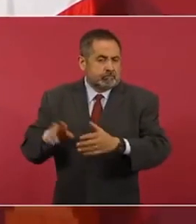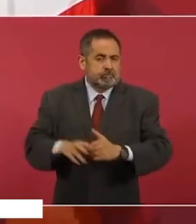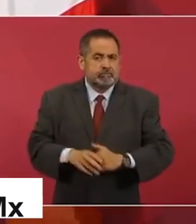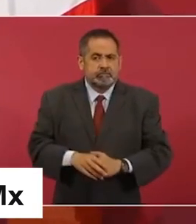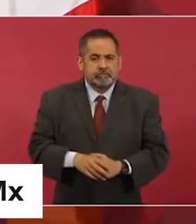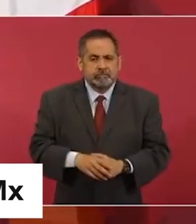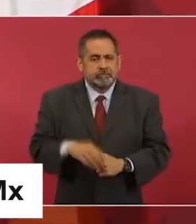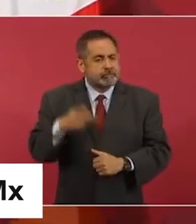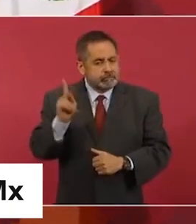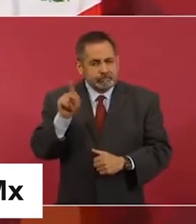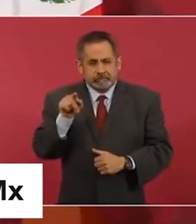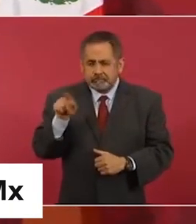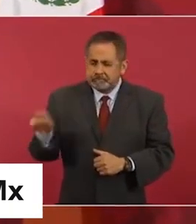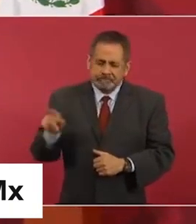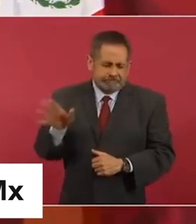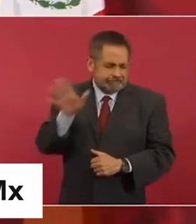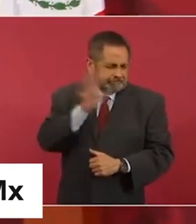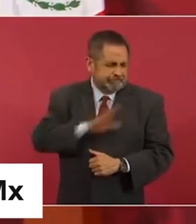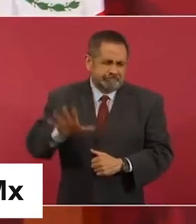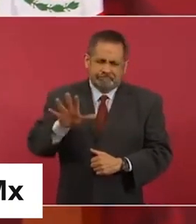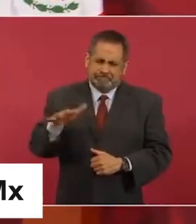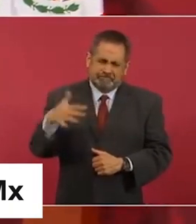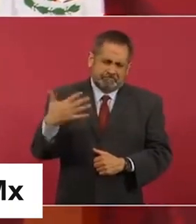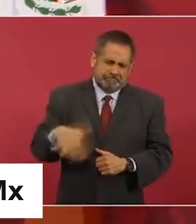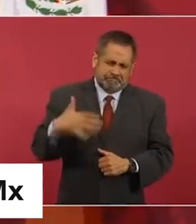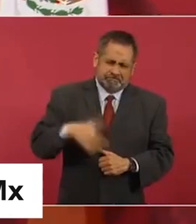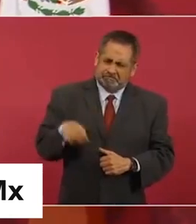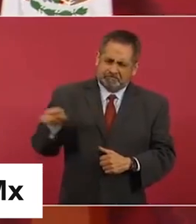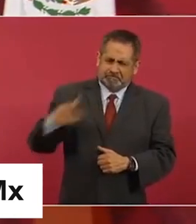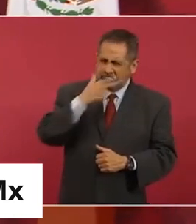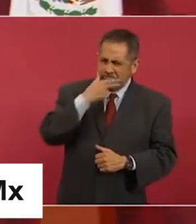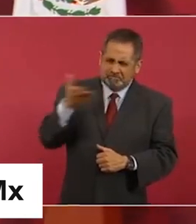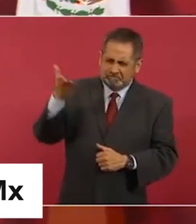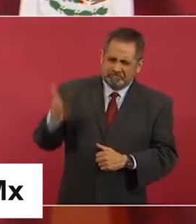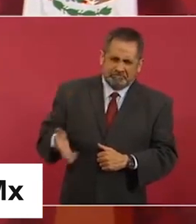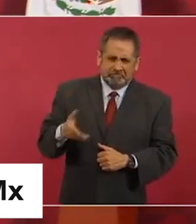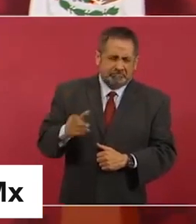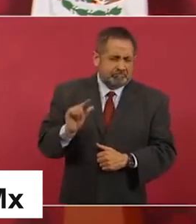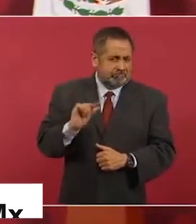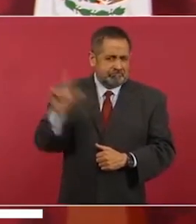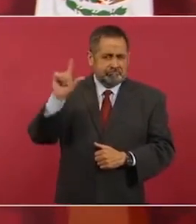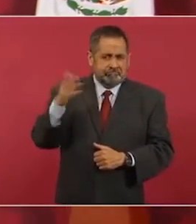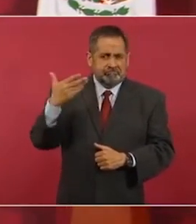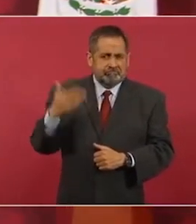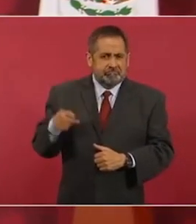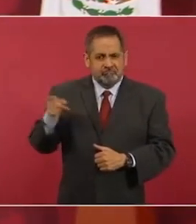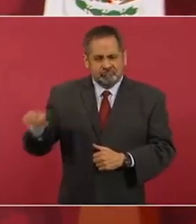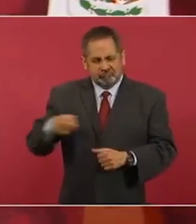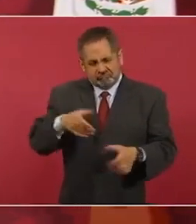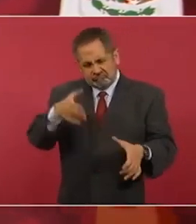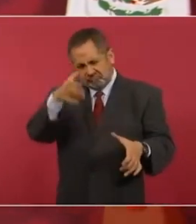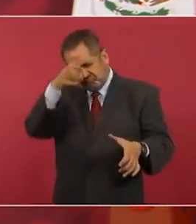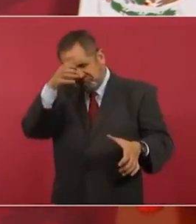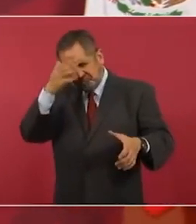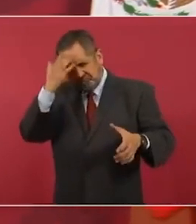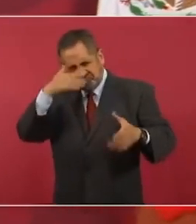Pero es excepcional, excepcional, tiene una capacidad